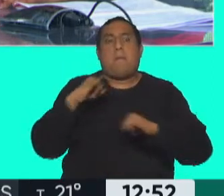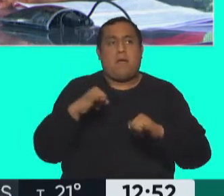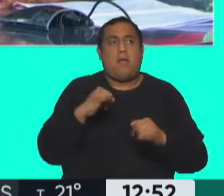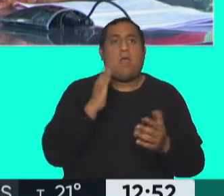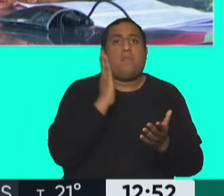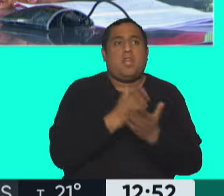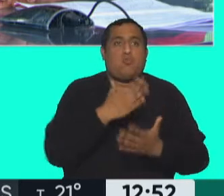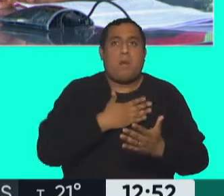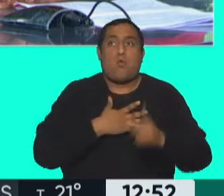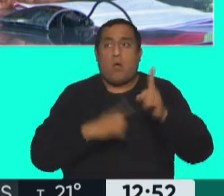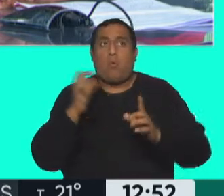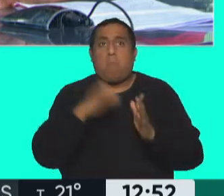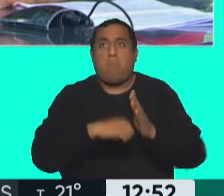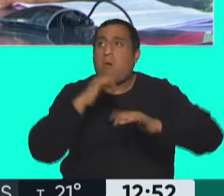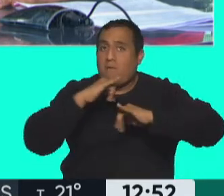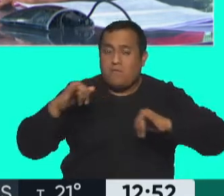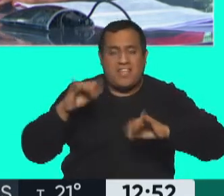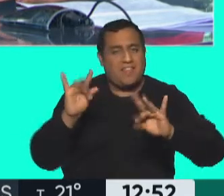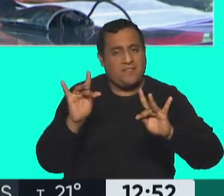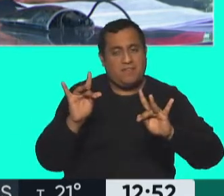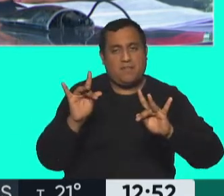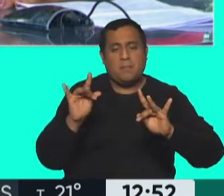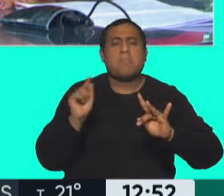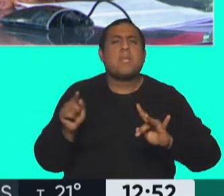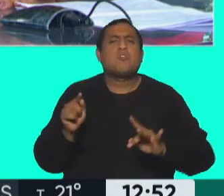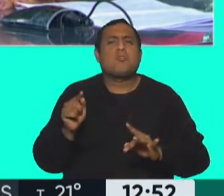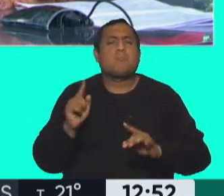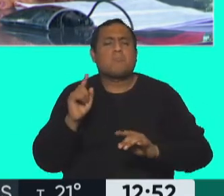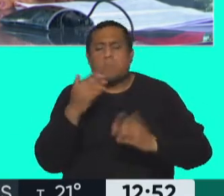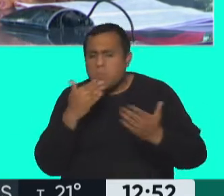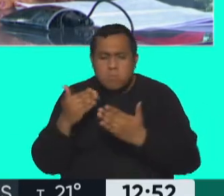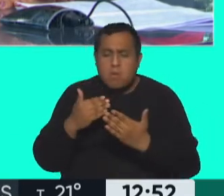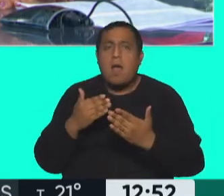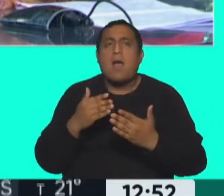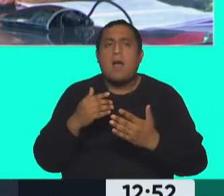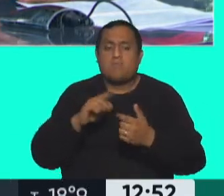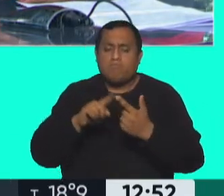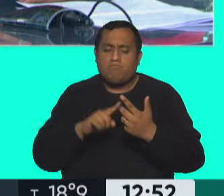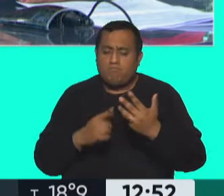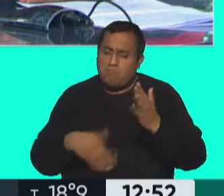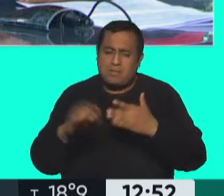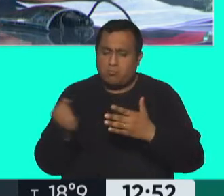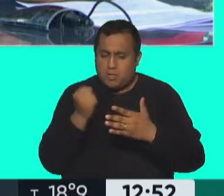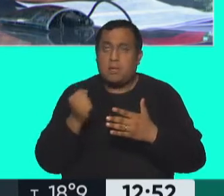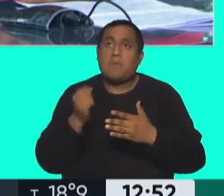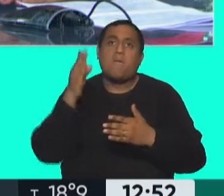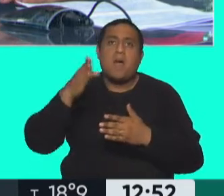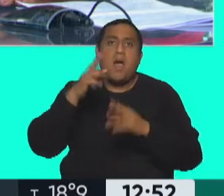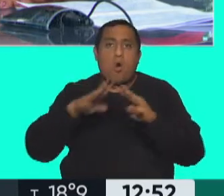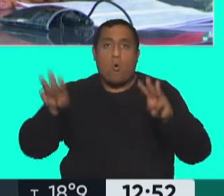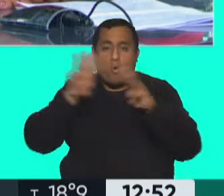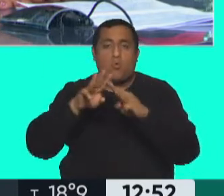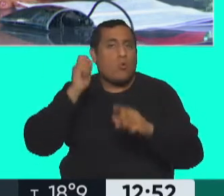humanos. Y se plantearon cuáles eran los puntos centrales para llevar a Naciones Unidas y lograr un tratado, en este caso una